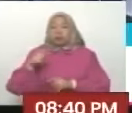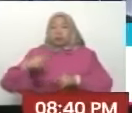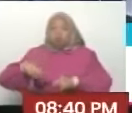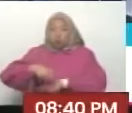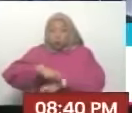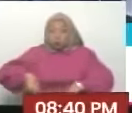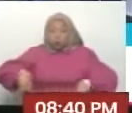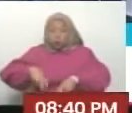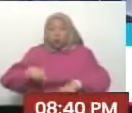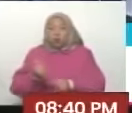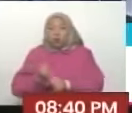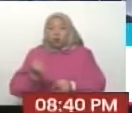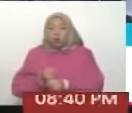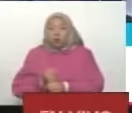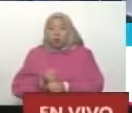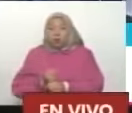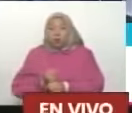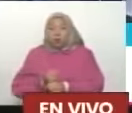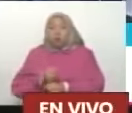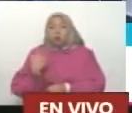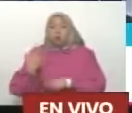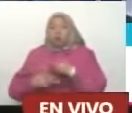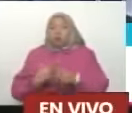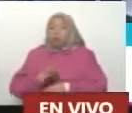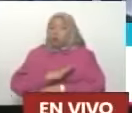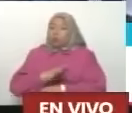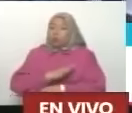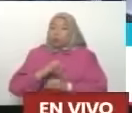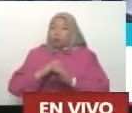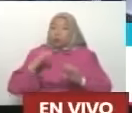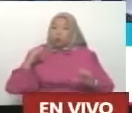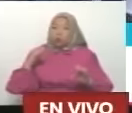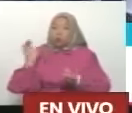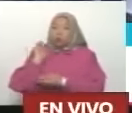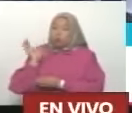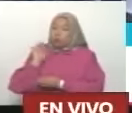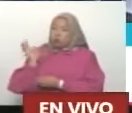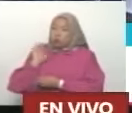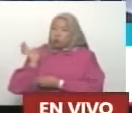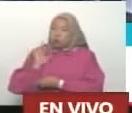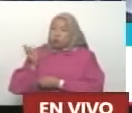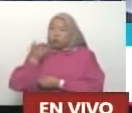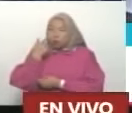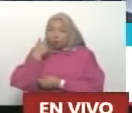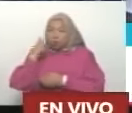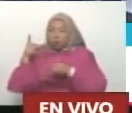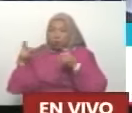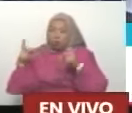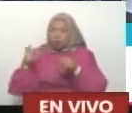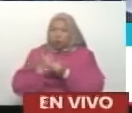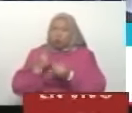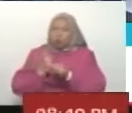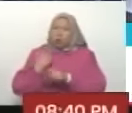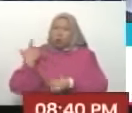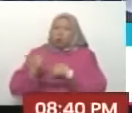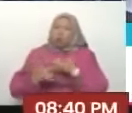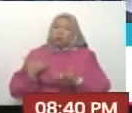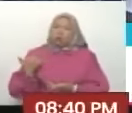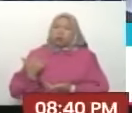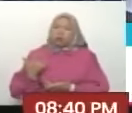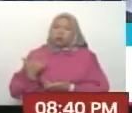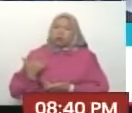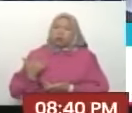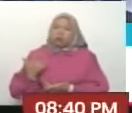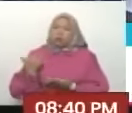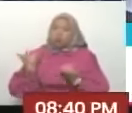abrir Y con pico Abrieron el piso Y pusieron su tubería Y cuando yo fui a la asamblea Y me explican Y veo la foto Y los videos Yo le pregunto ¿Por qué hicieron eso? Dijeron porque